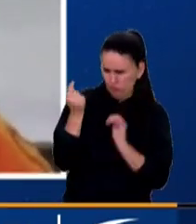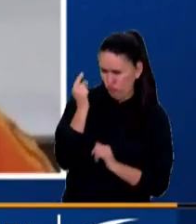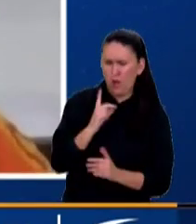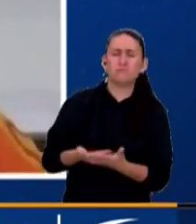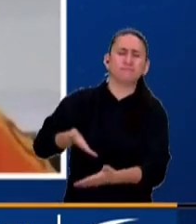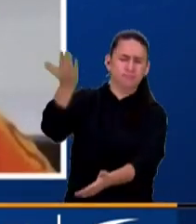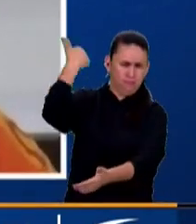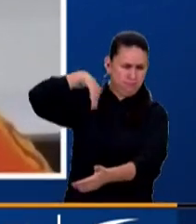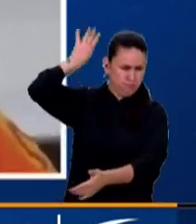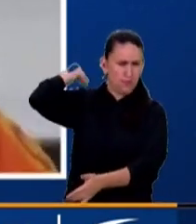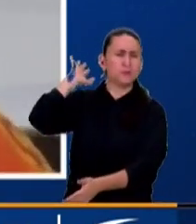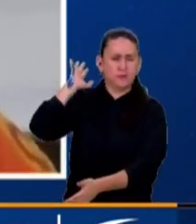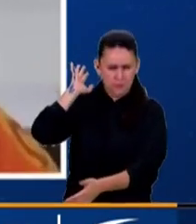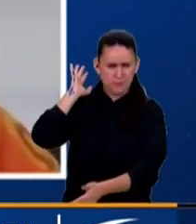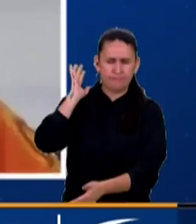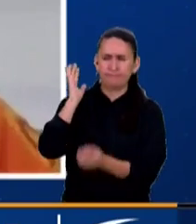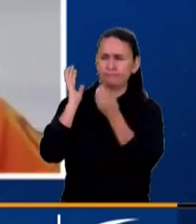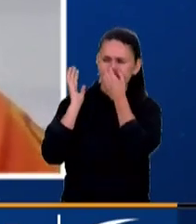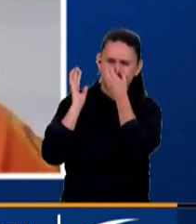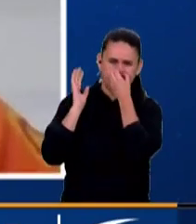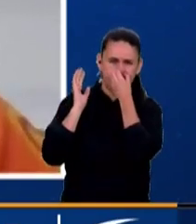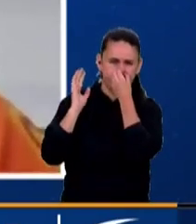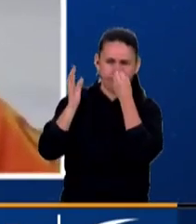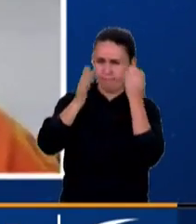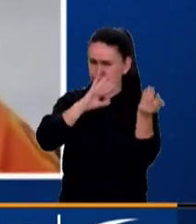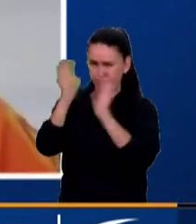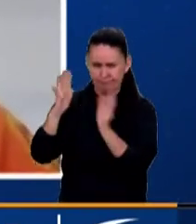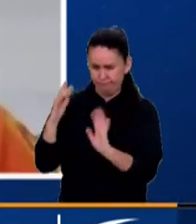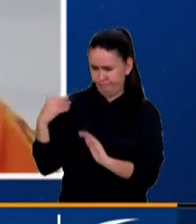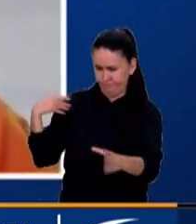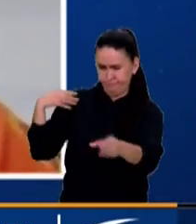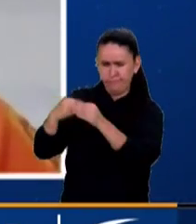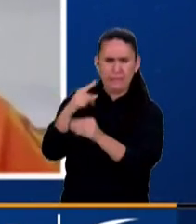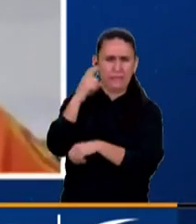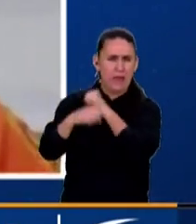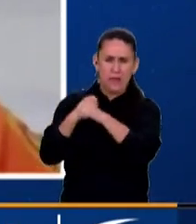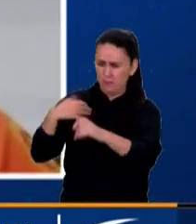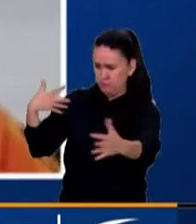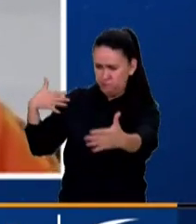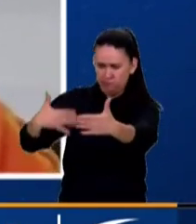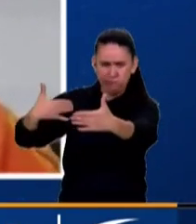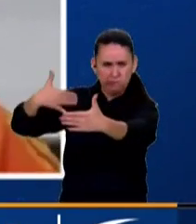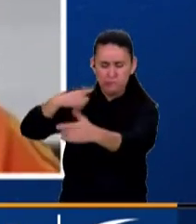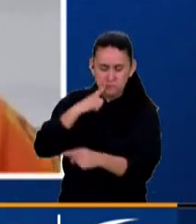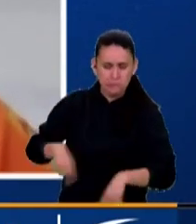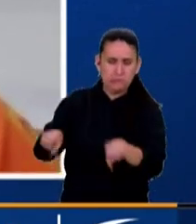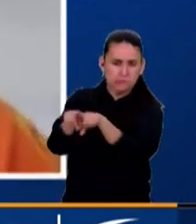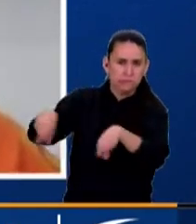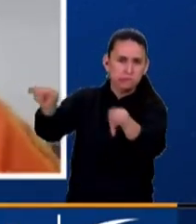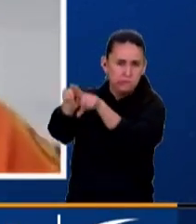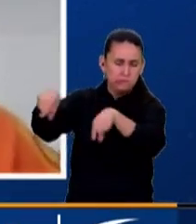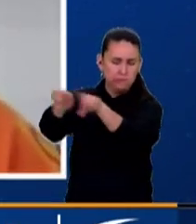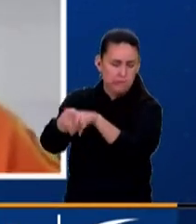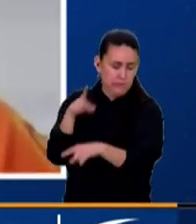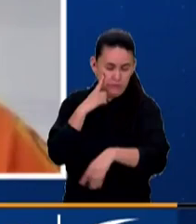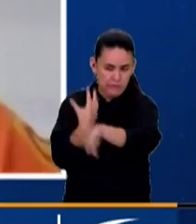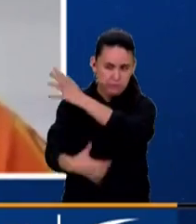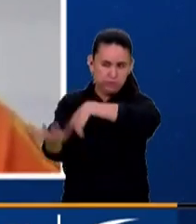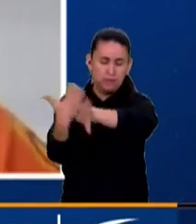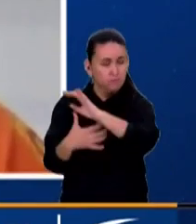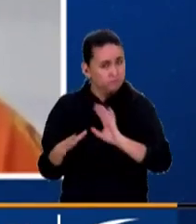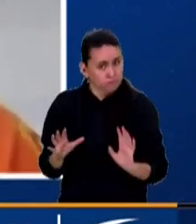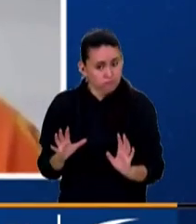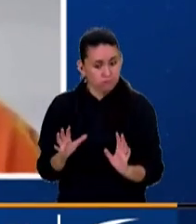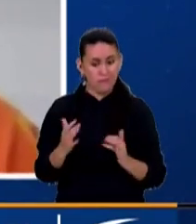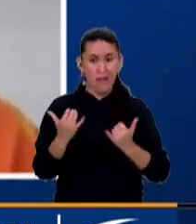tres cuartos de siglos padeciendo esa tragedia. Es hora de